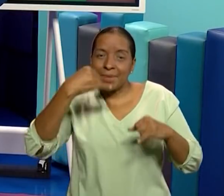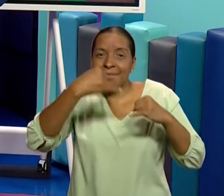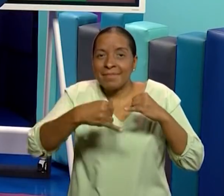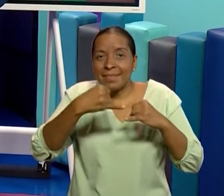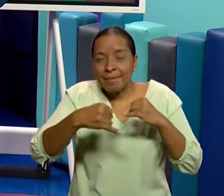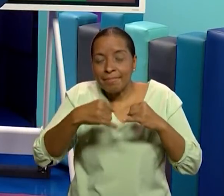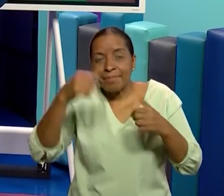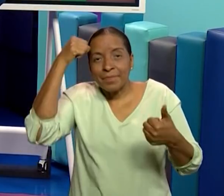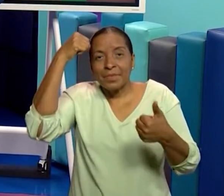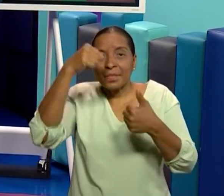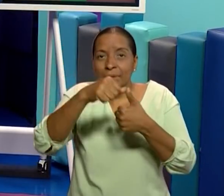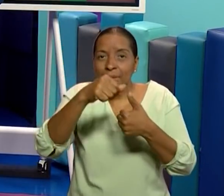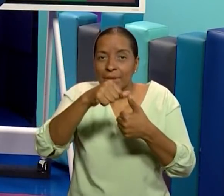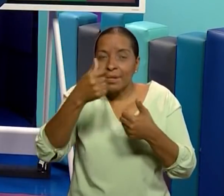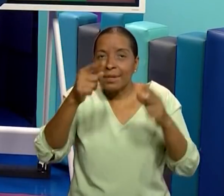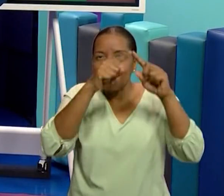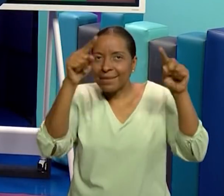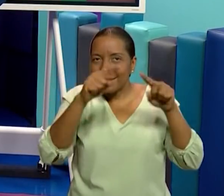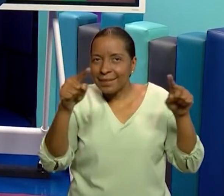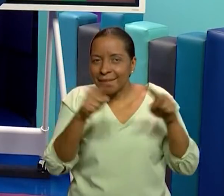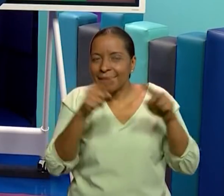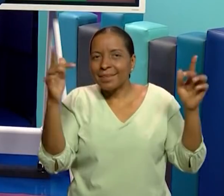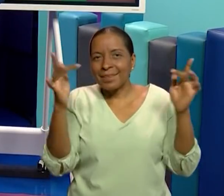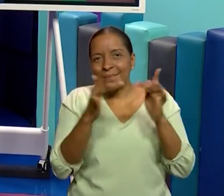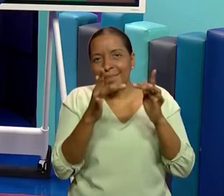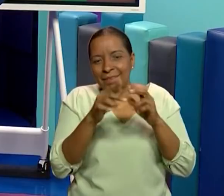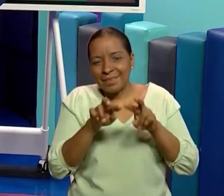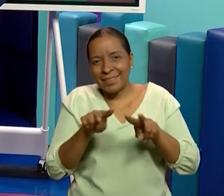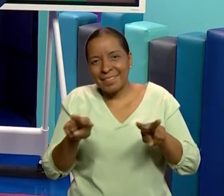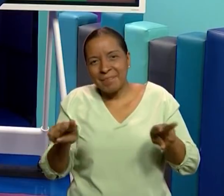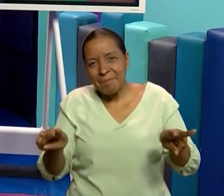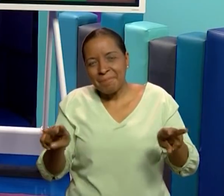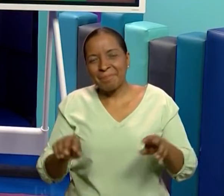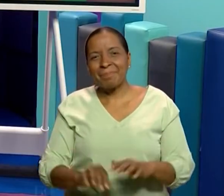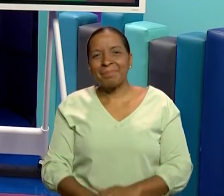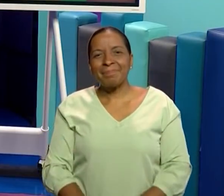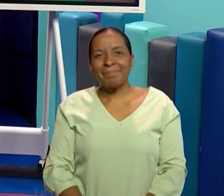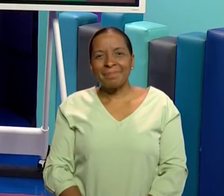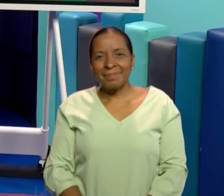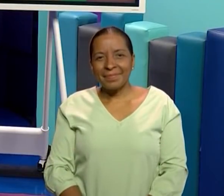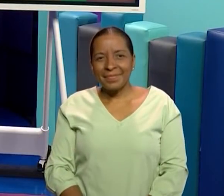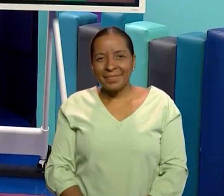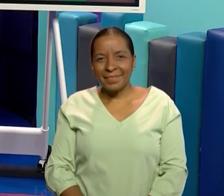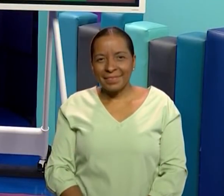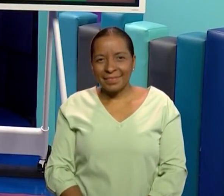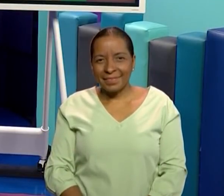recordándoles que la estrella se conecta con la diversidad. ¡Chao! ¡Chao! ¡Chao!